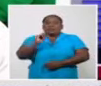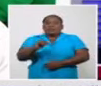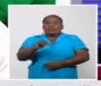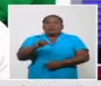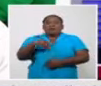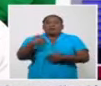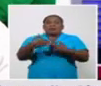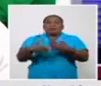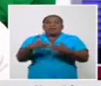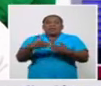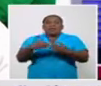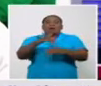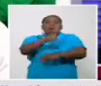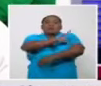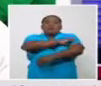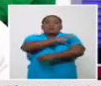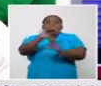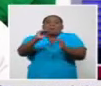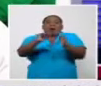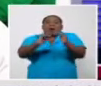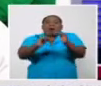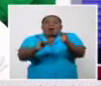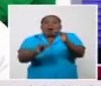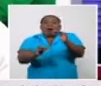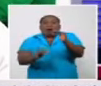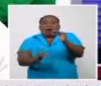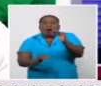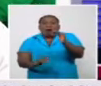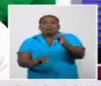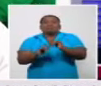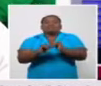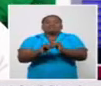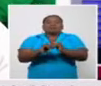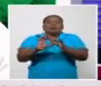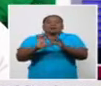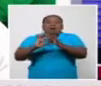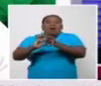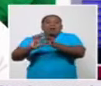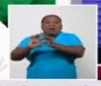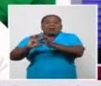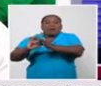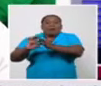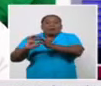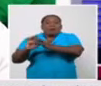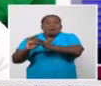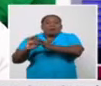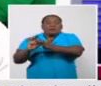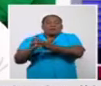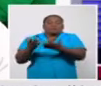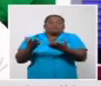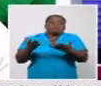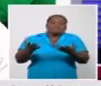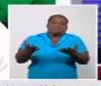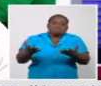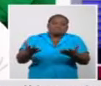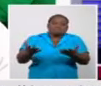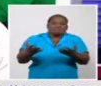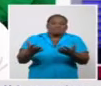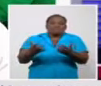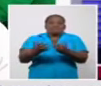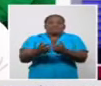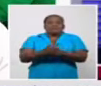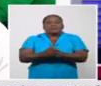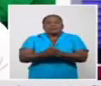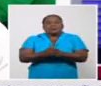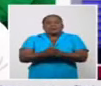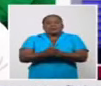severa. Lamentablemente, se fue agravando su cuadro clínico, y la